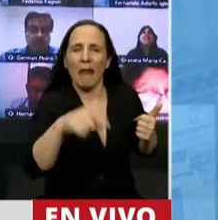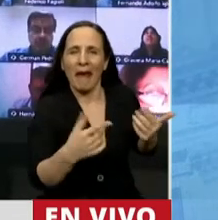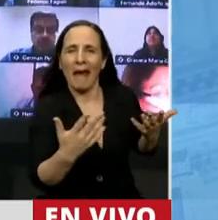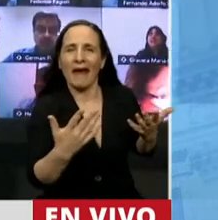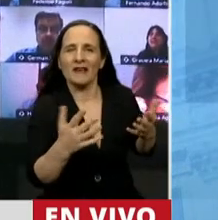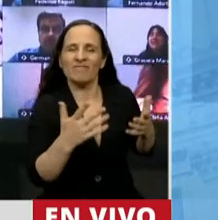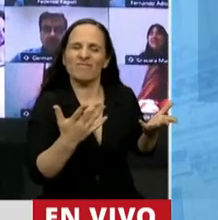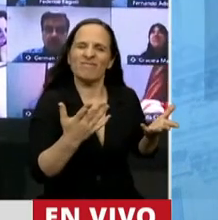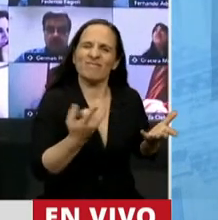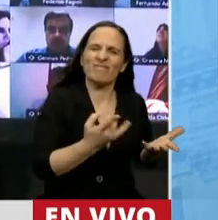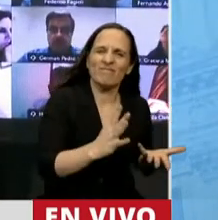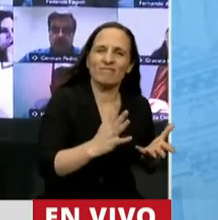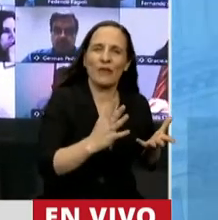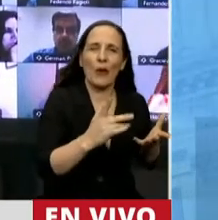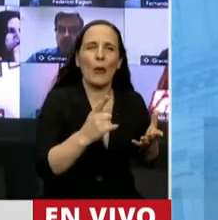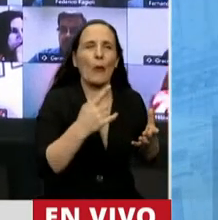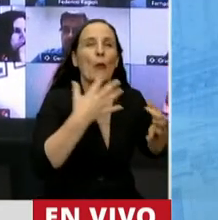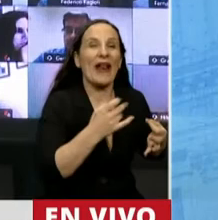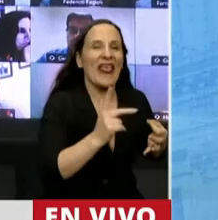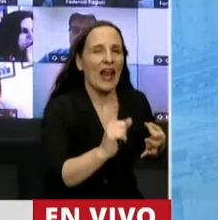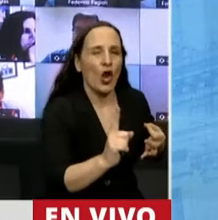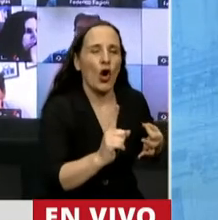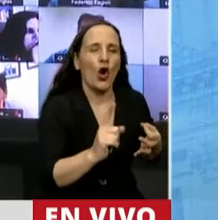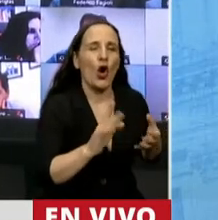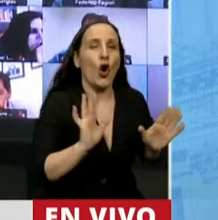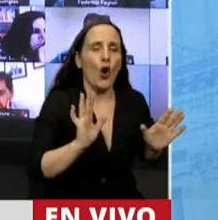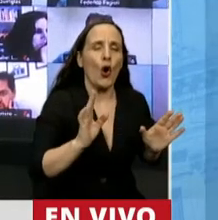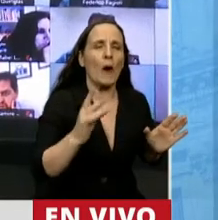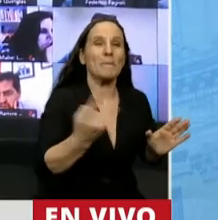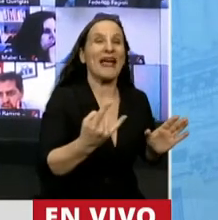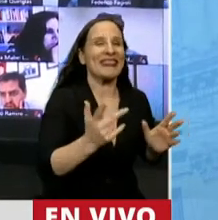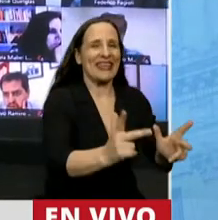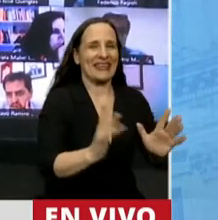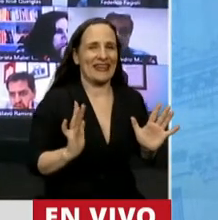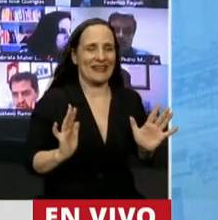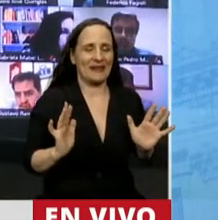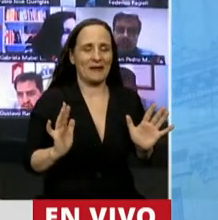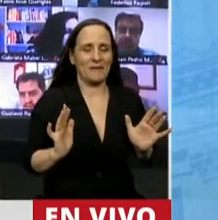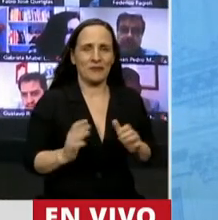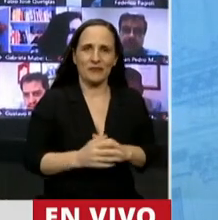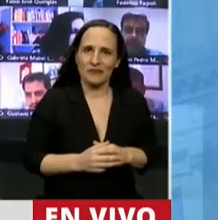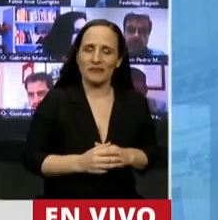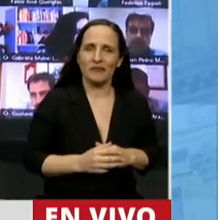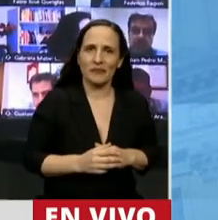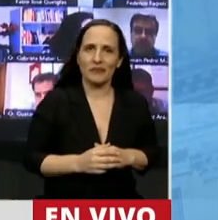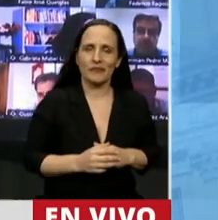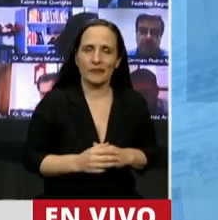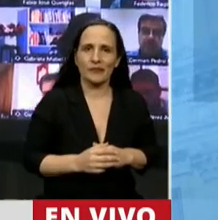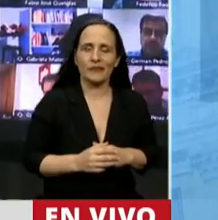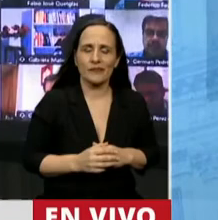la media verdad o la gran mentira. Los hechos